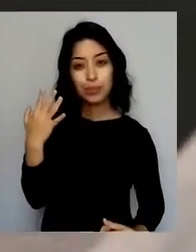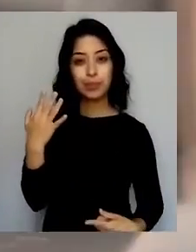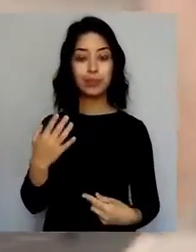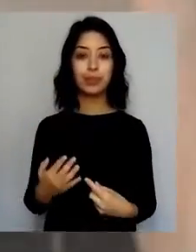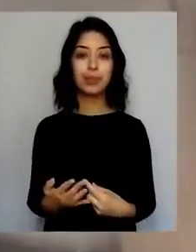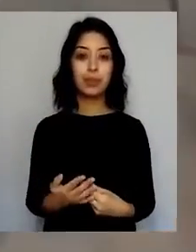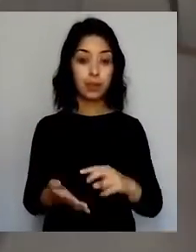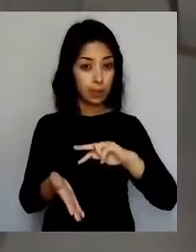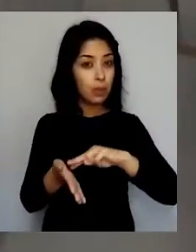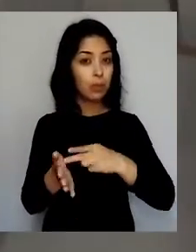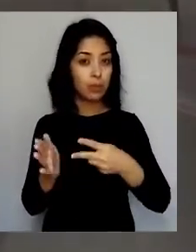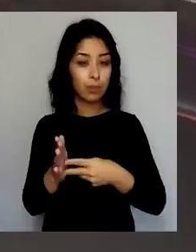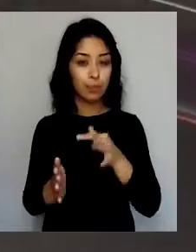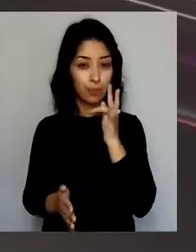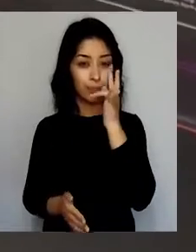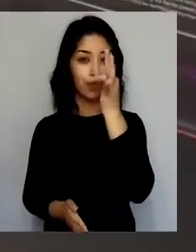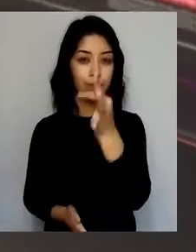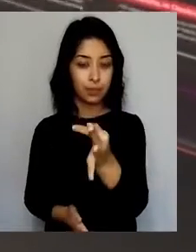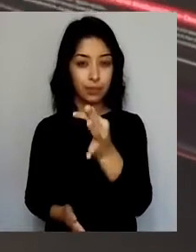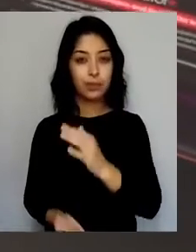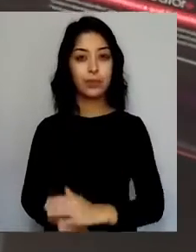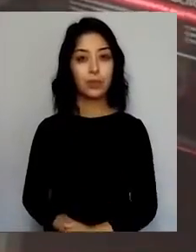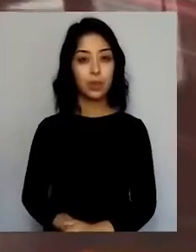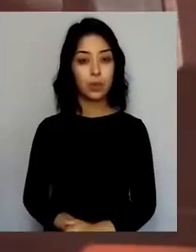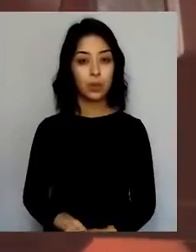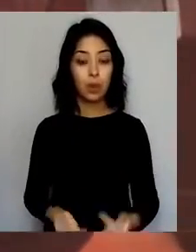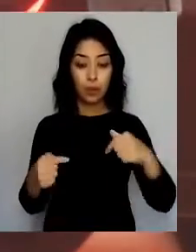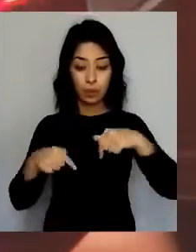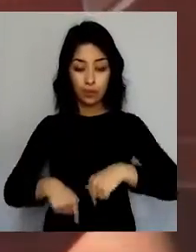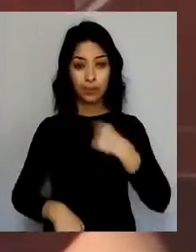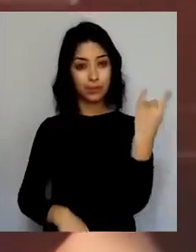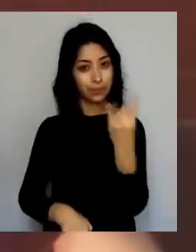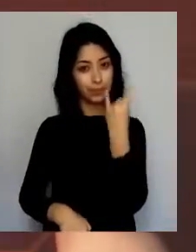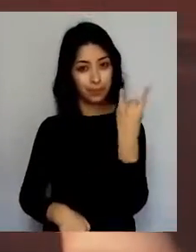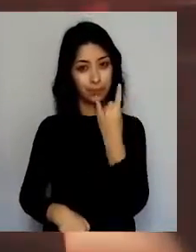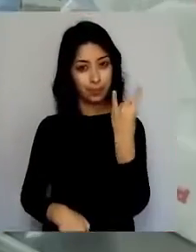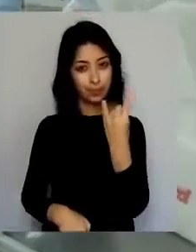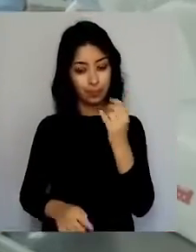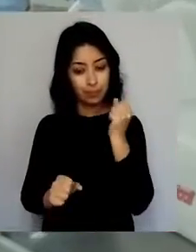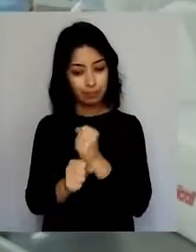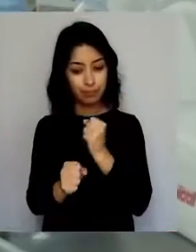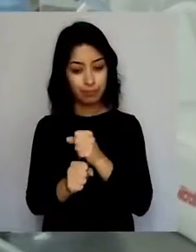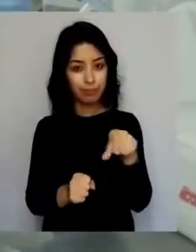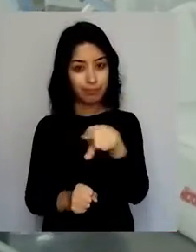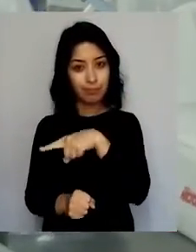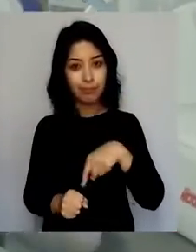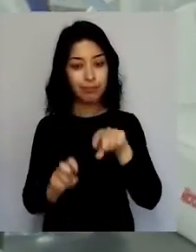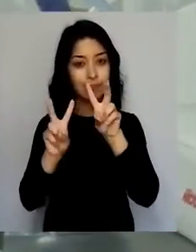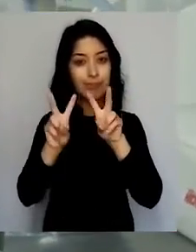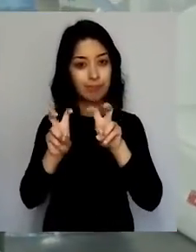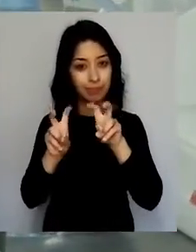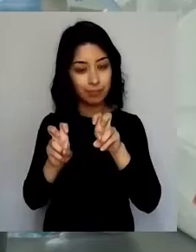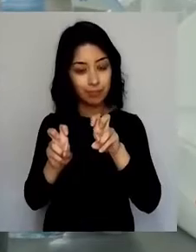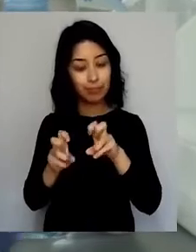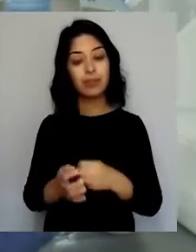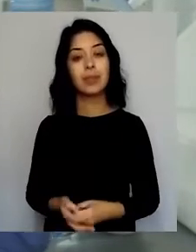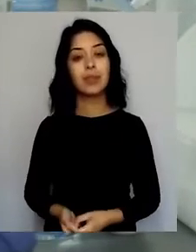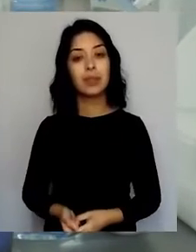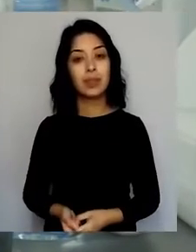dejará esta pandemia serán grandes retos a superar. Temas que ya están siendo estudiados por las universidades regionales,